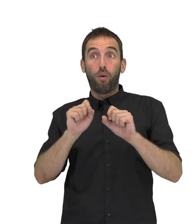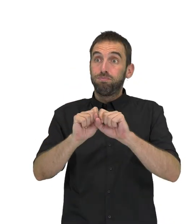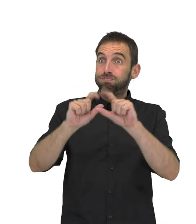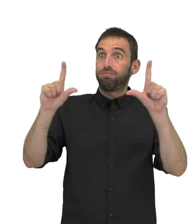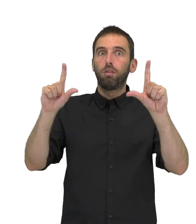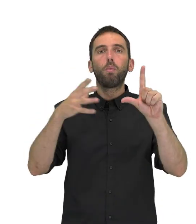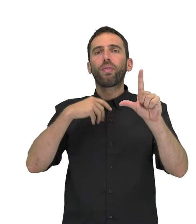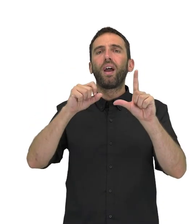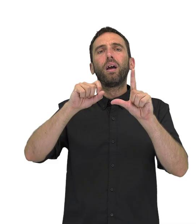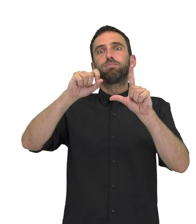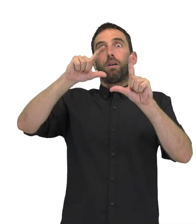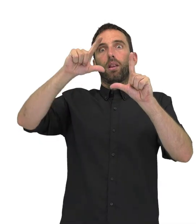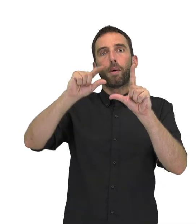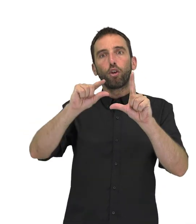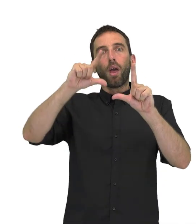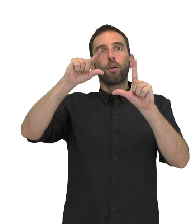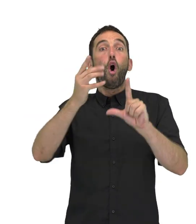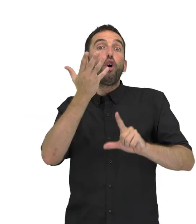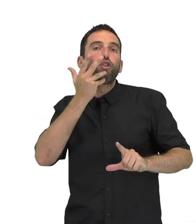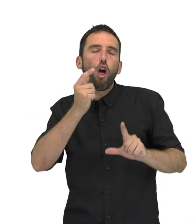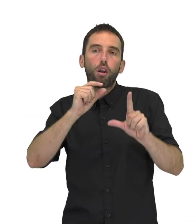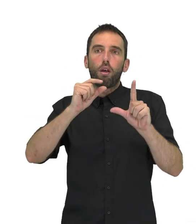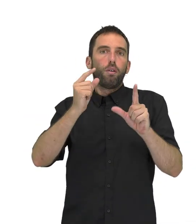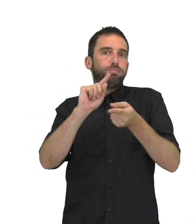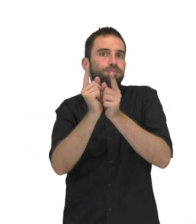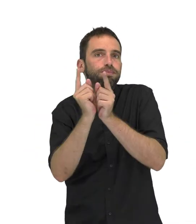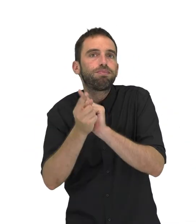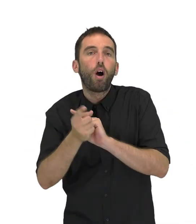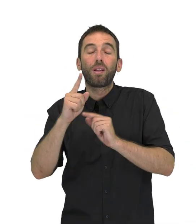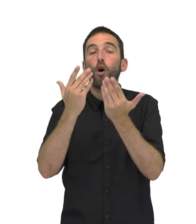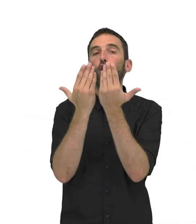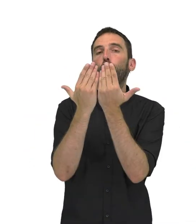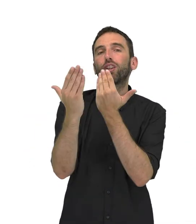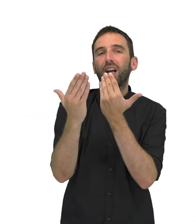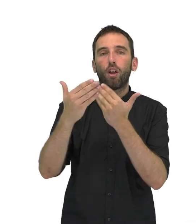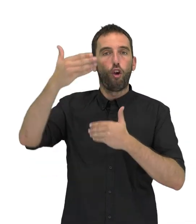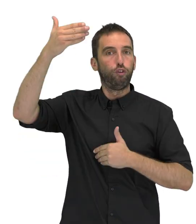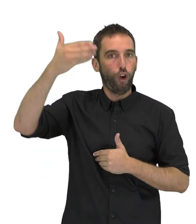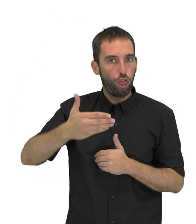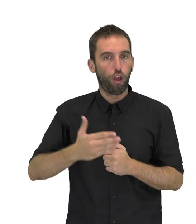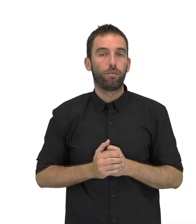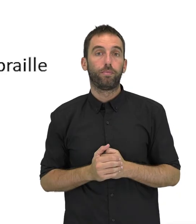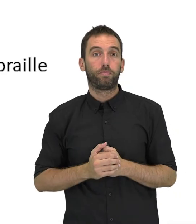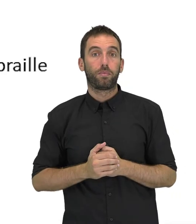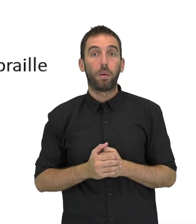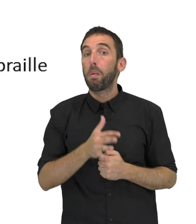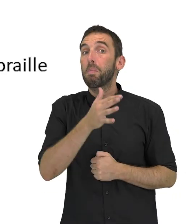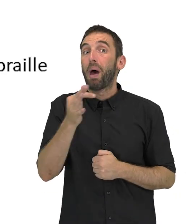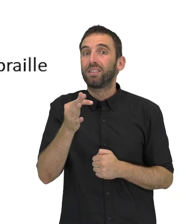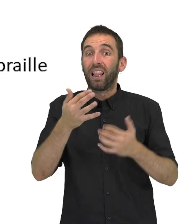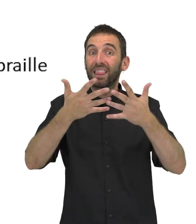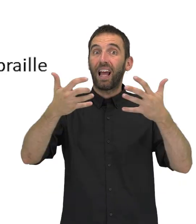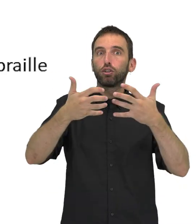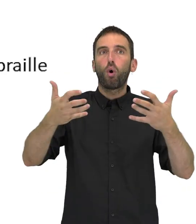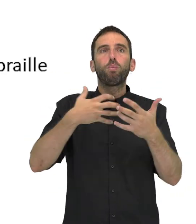vídeo puede elegir tipo, tamaño y color de los subtítulos, así como el contraste con el fondo. Y todavía más,